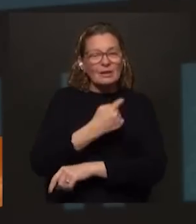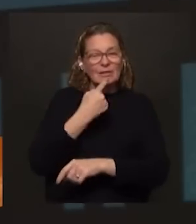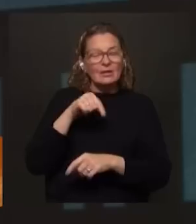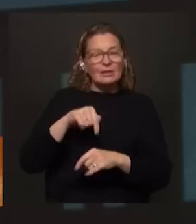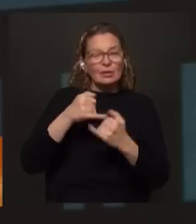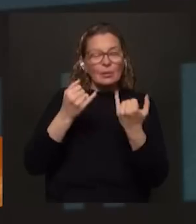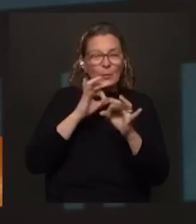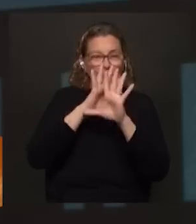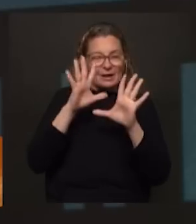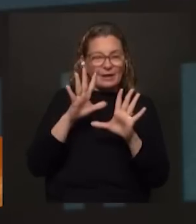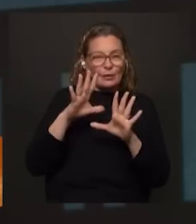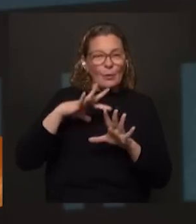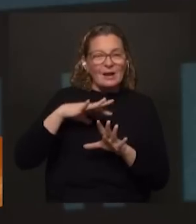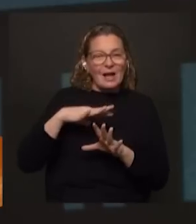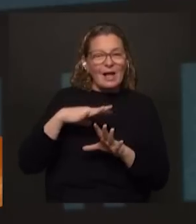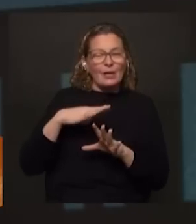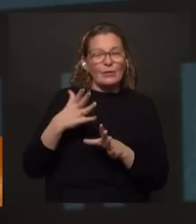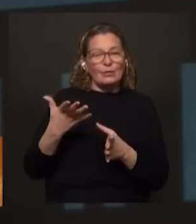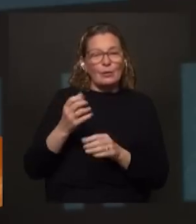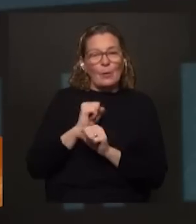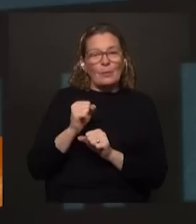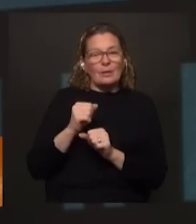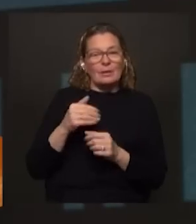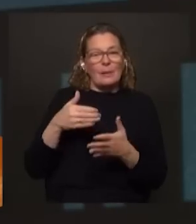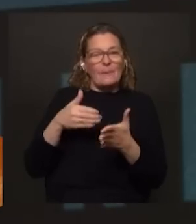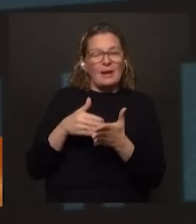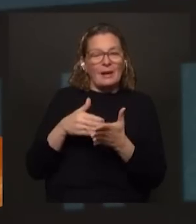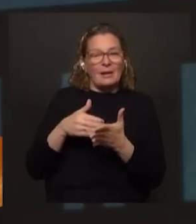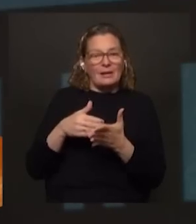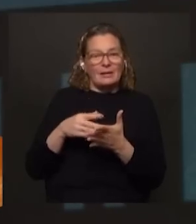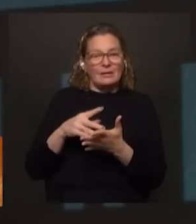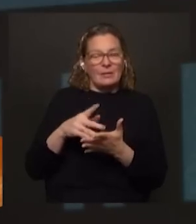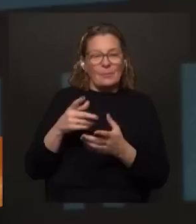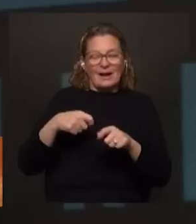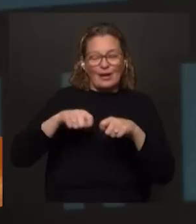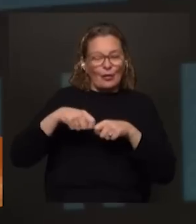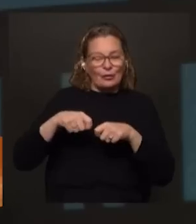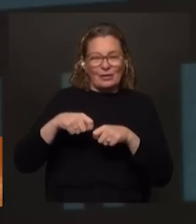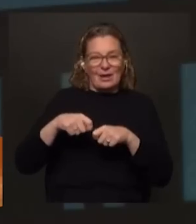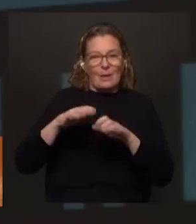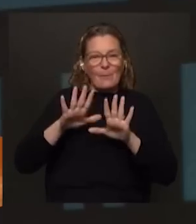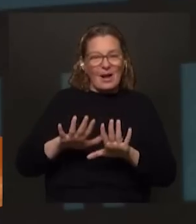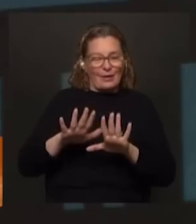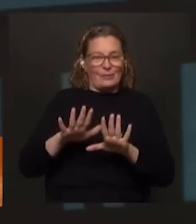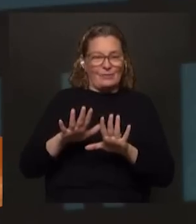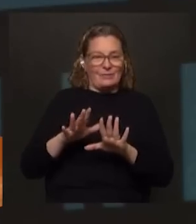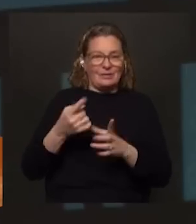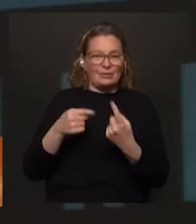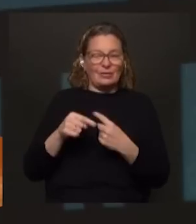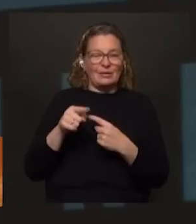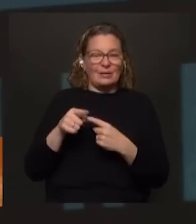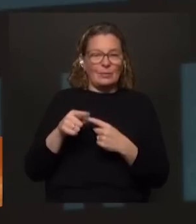estos días y es muy claro que claro los jubilados los pasivos no pueden parar el país no tienen esa fuerza para negociar de generar un paro entonces